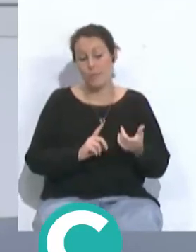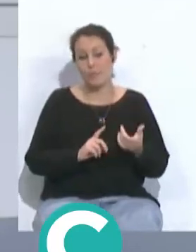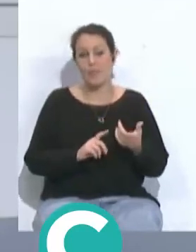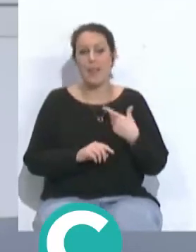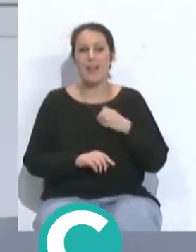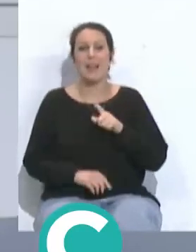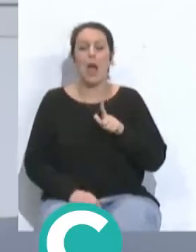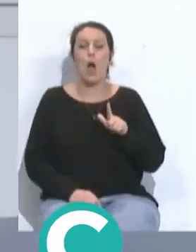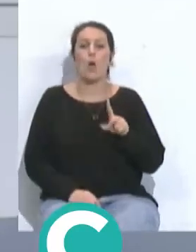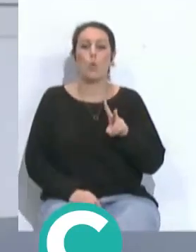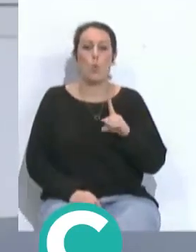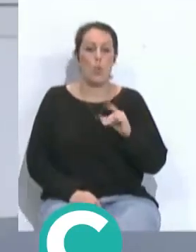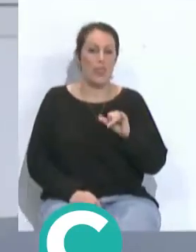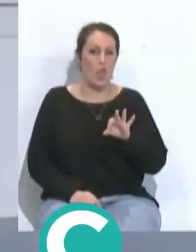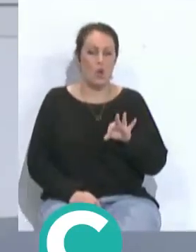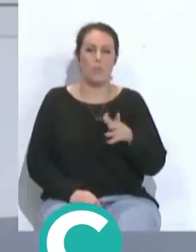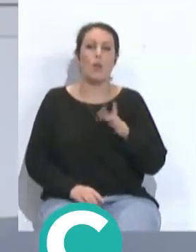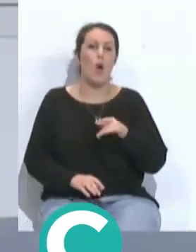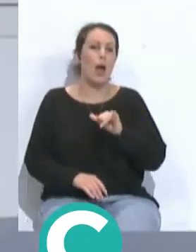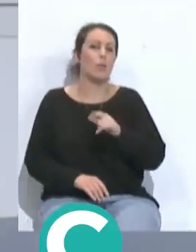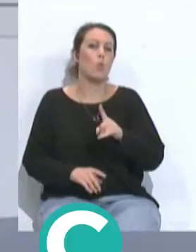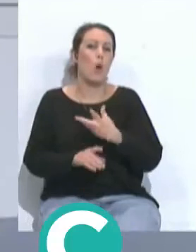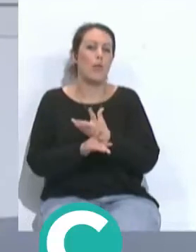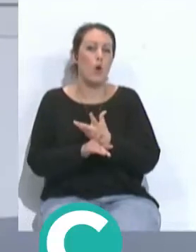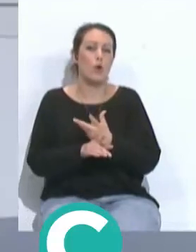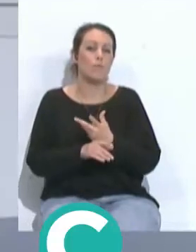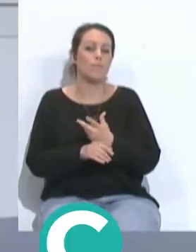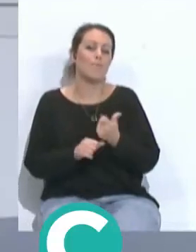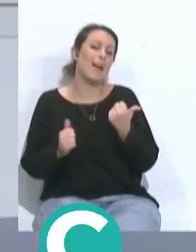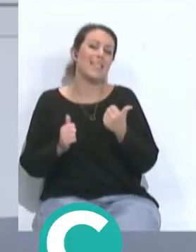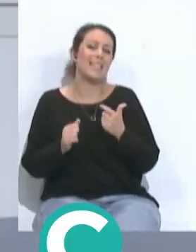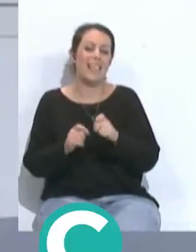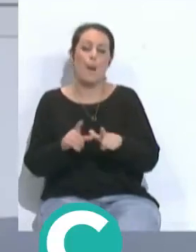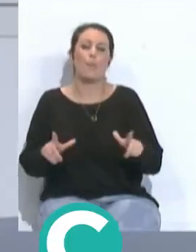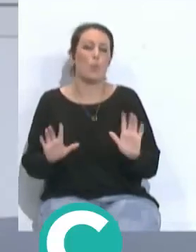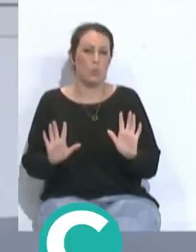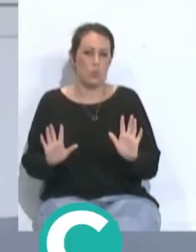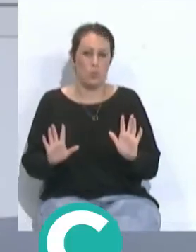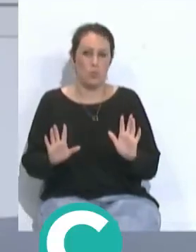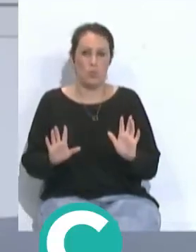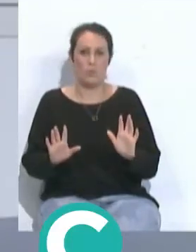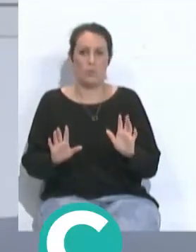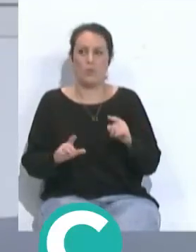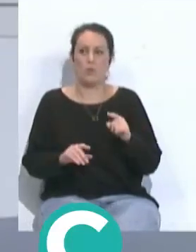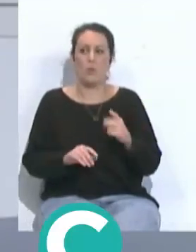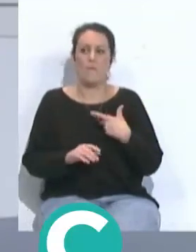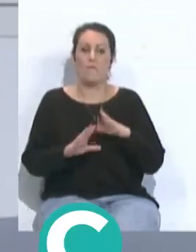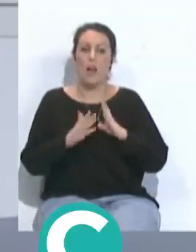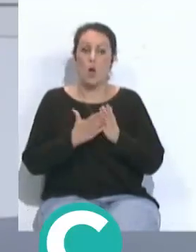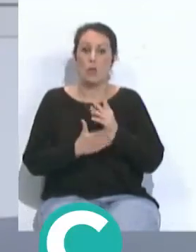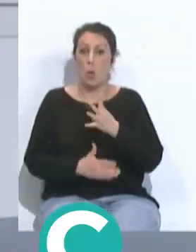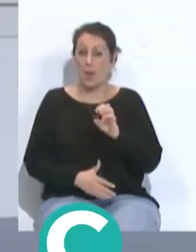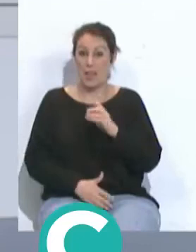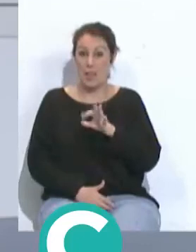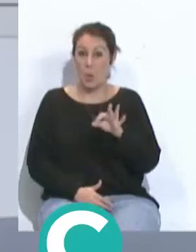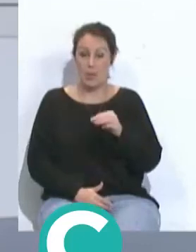Claudio Bravo pero con Claudio Bravo tienen un jugador más de campo y esos balones a 40,